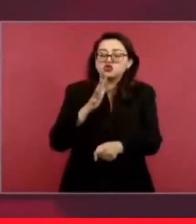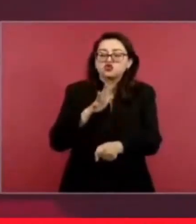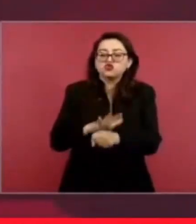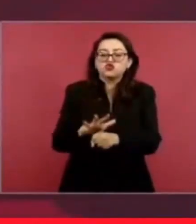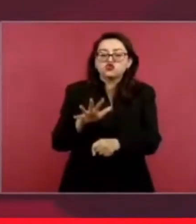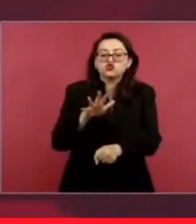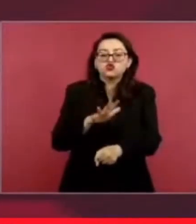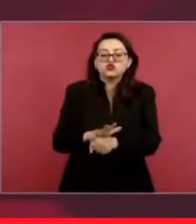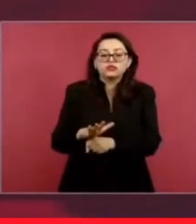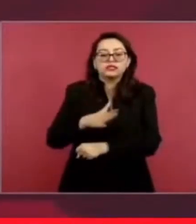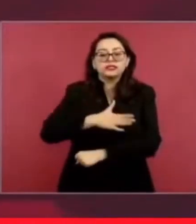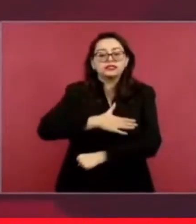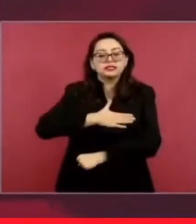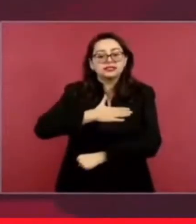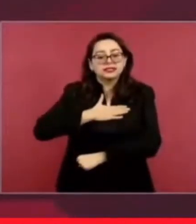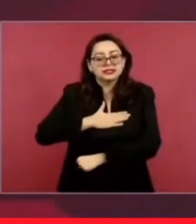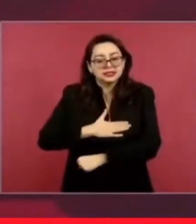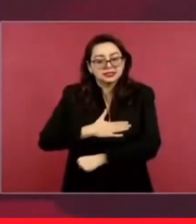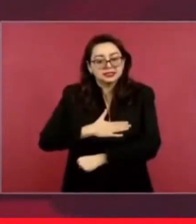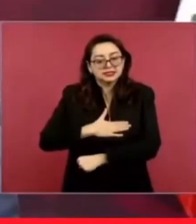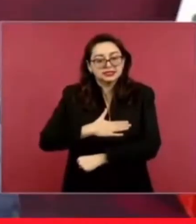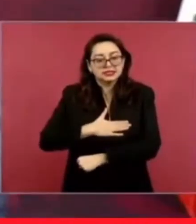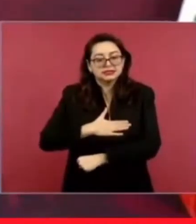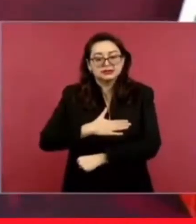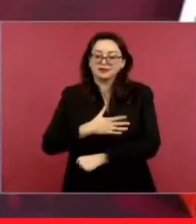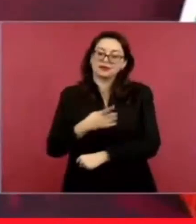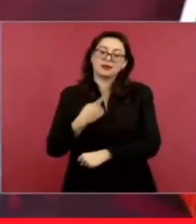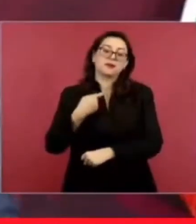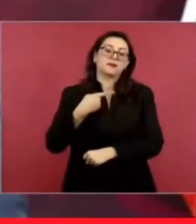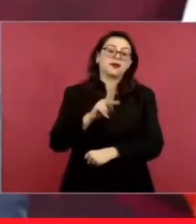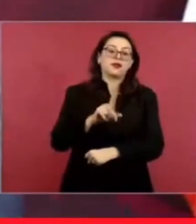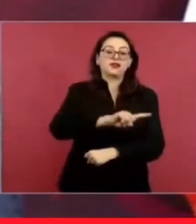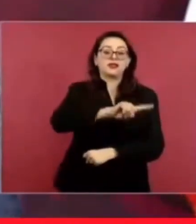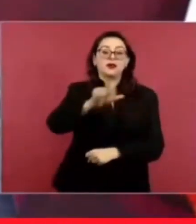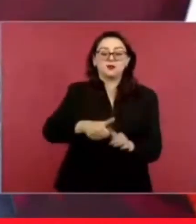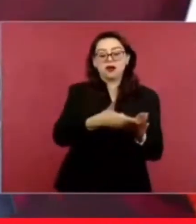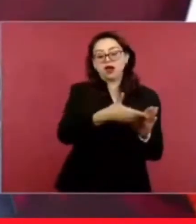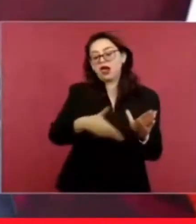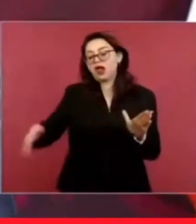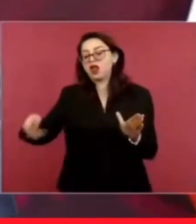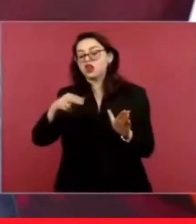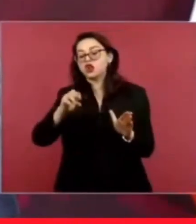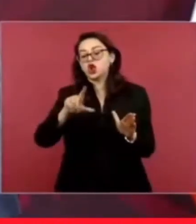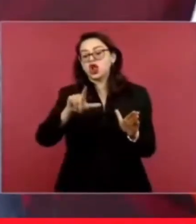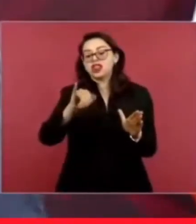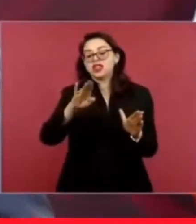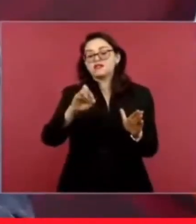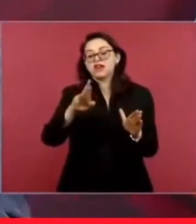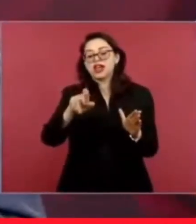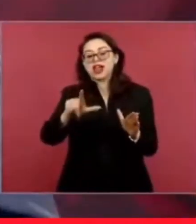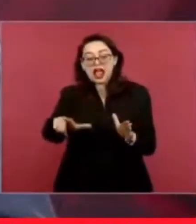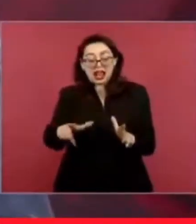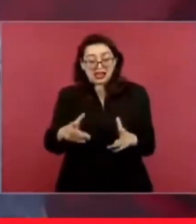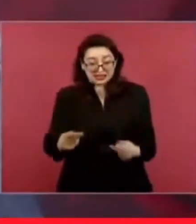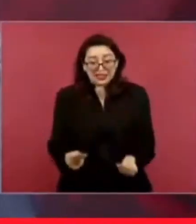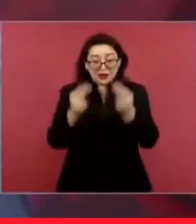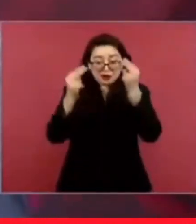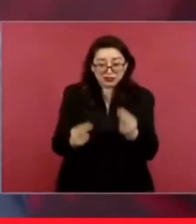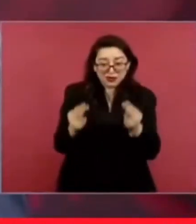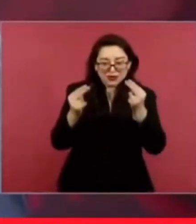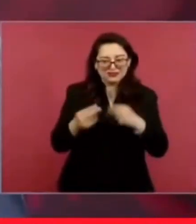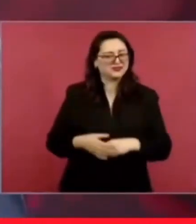pero ¿qué era lo que hacían en el periodo neoliberal? Eran robos.